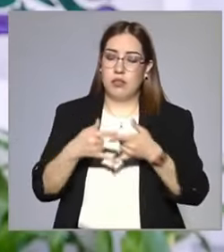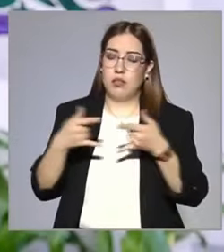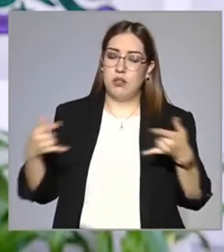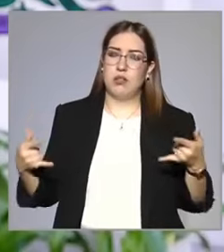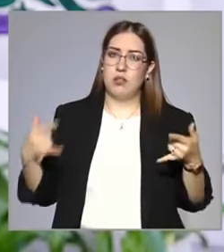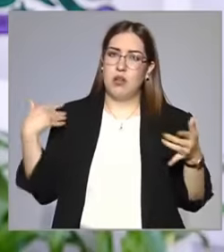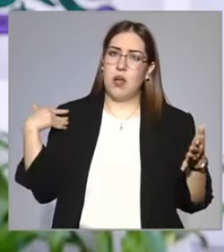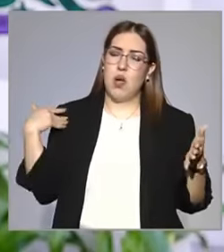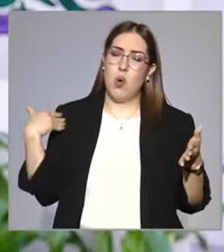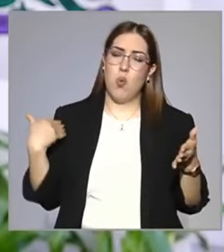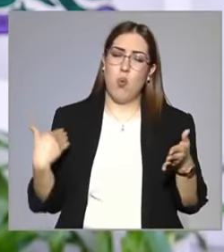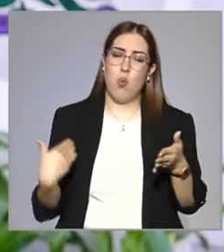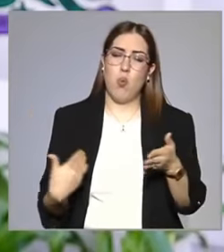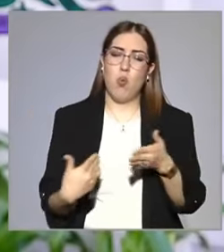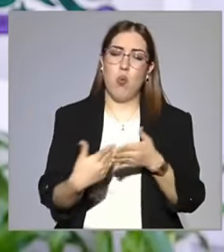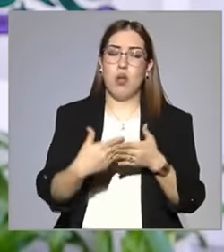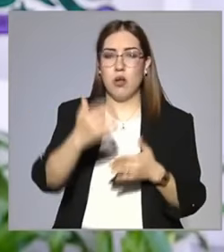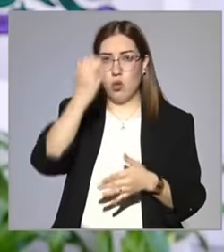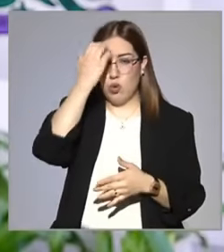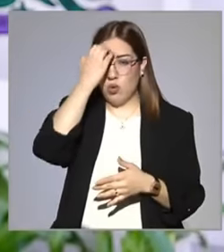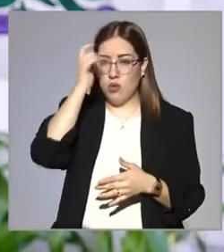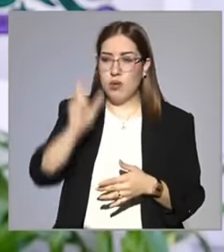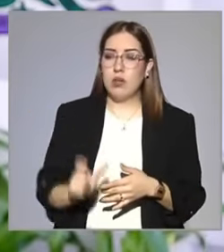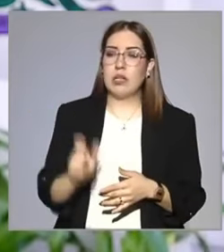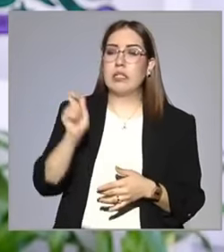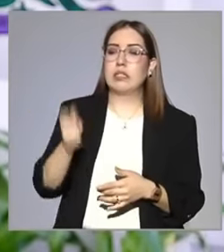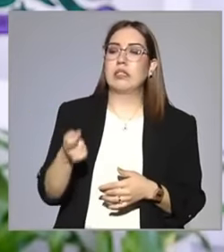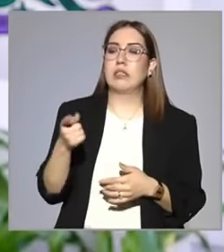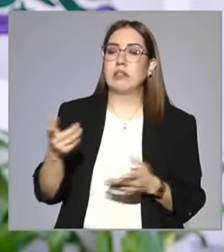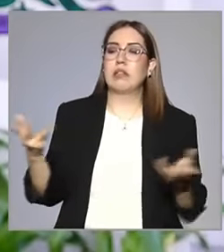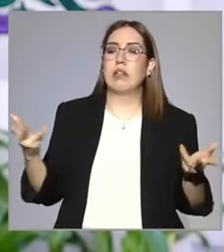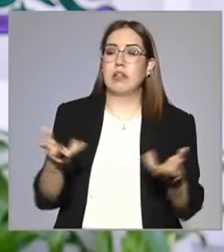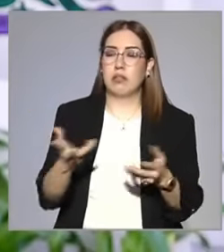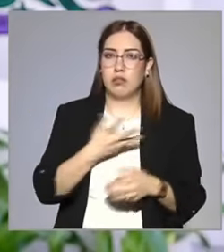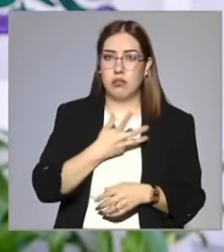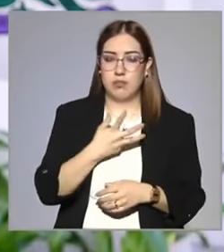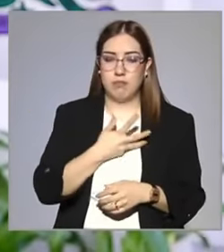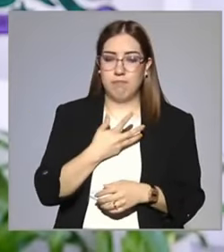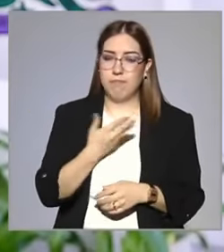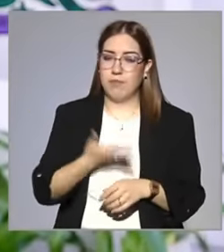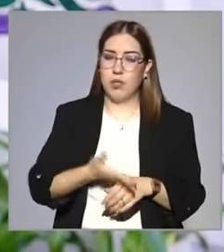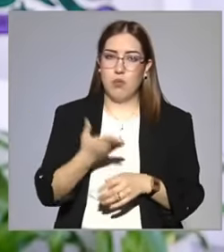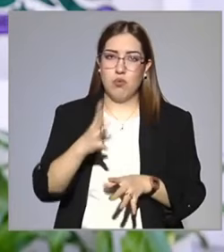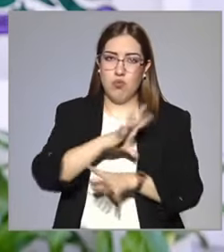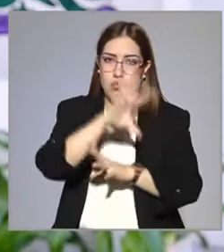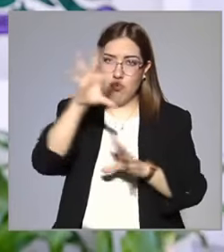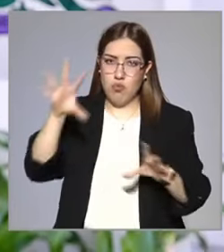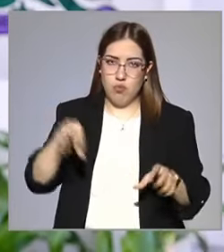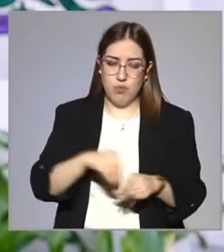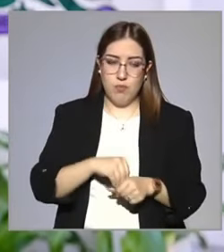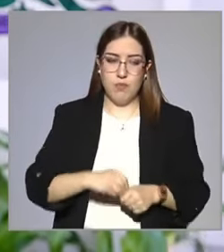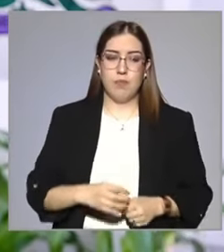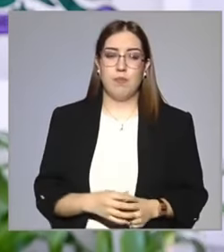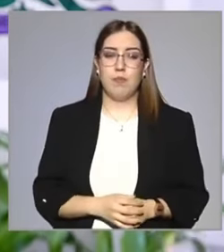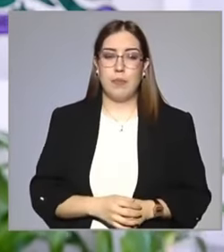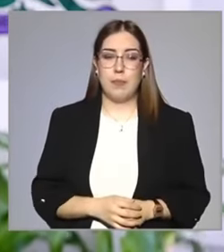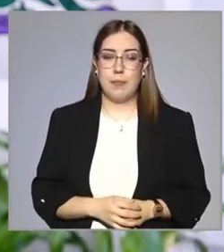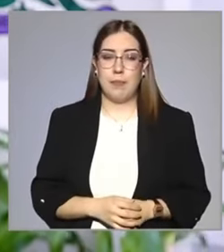muy larga para comprender qué le está pasando al paciente. Es muy, muy completa. Tenemos aquí